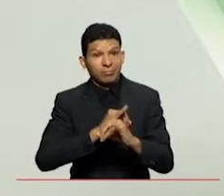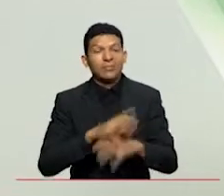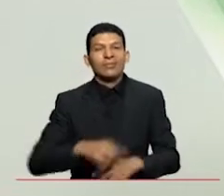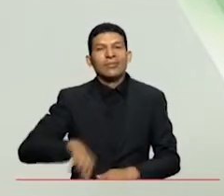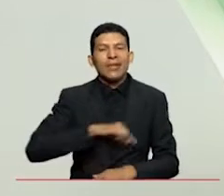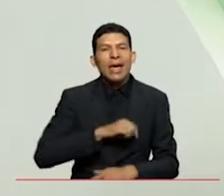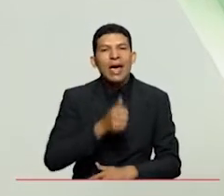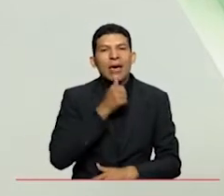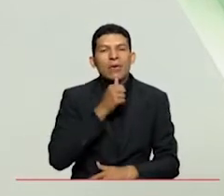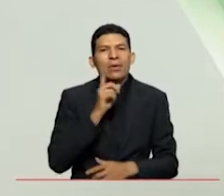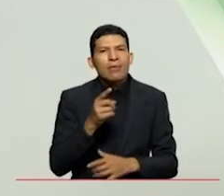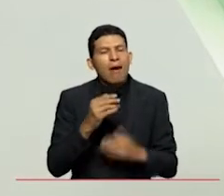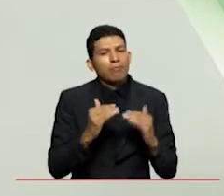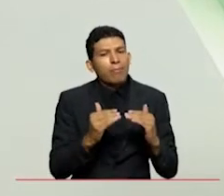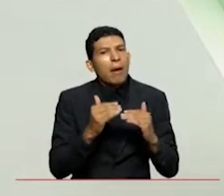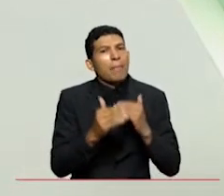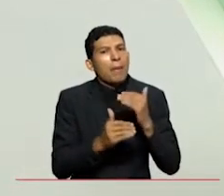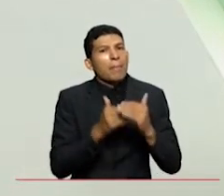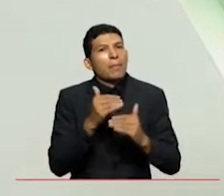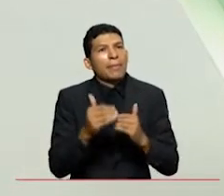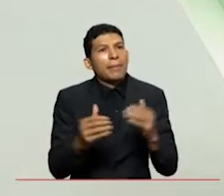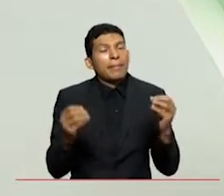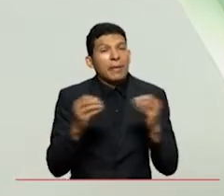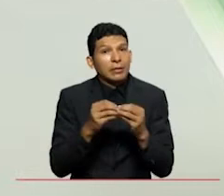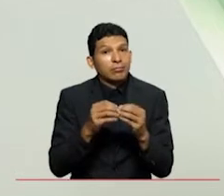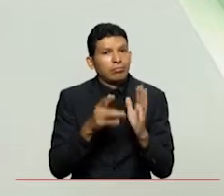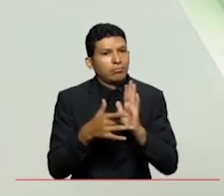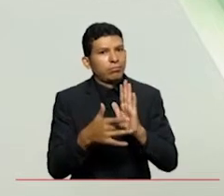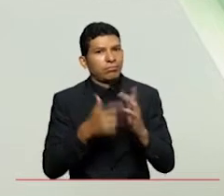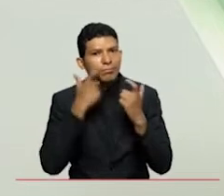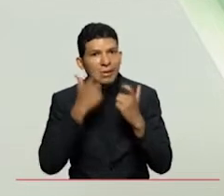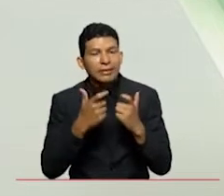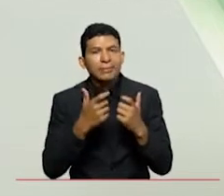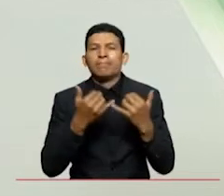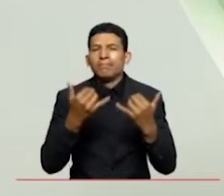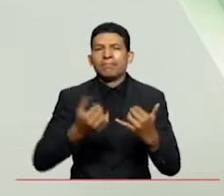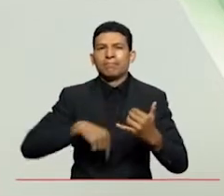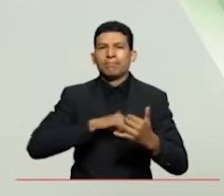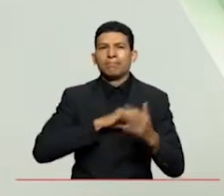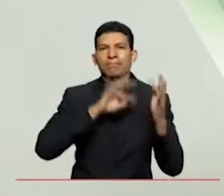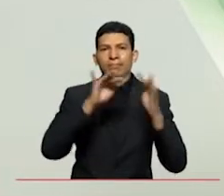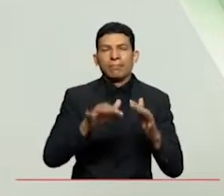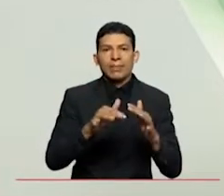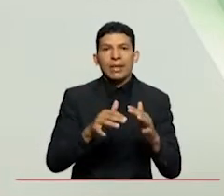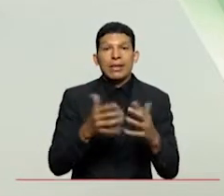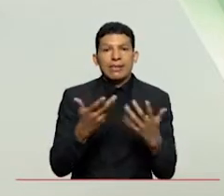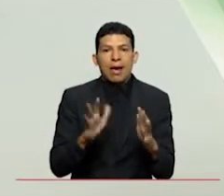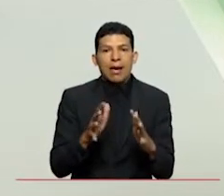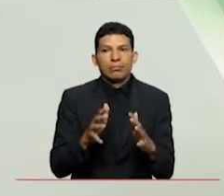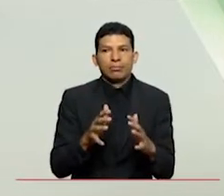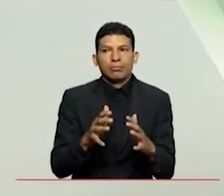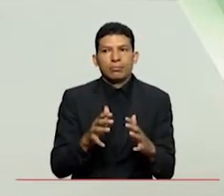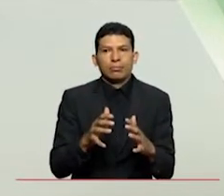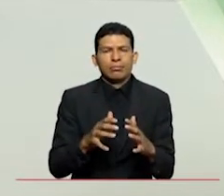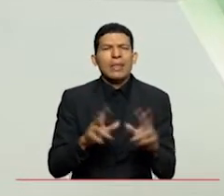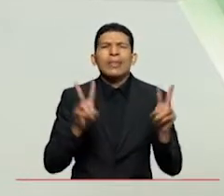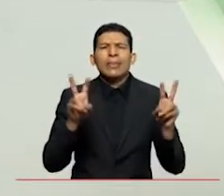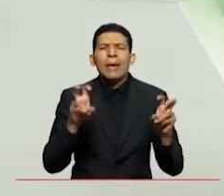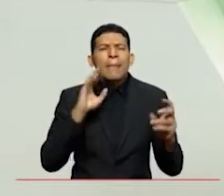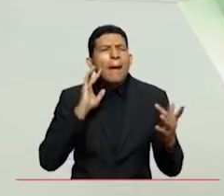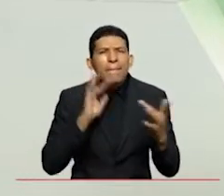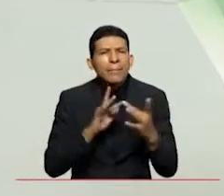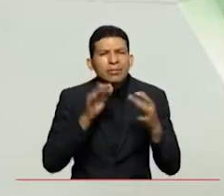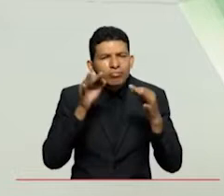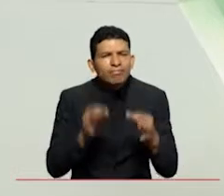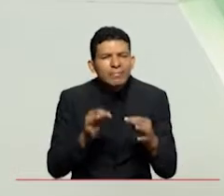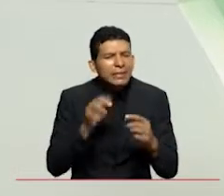venido posicionando y en este momento el evento tiene una gran expectativa porque está su tema central es